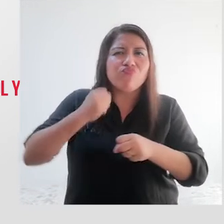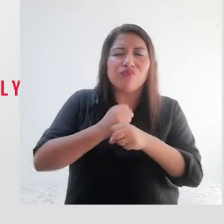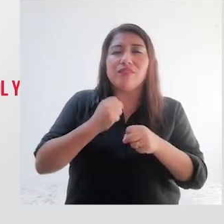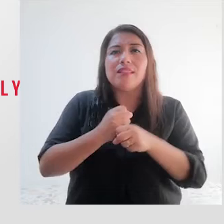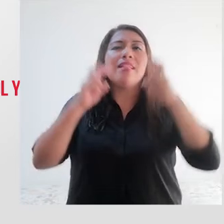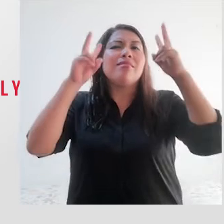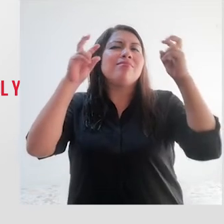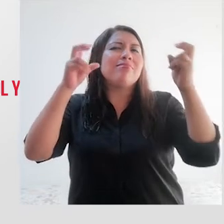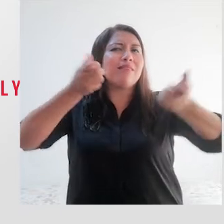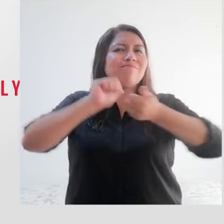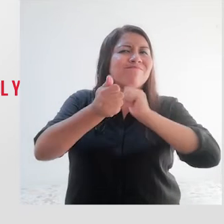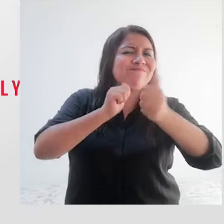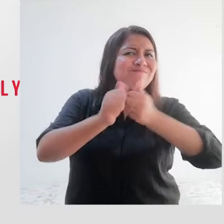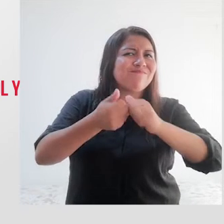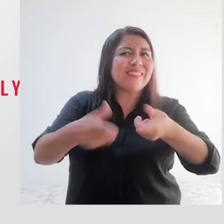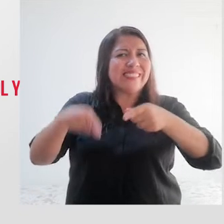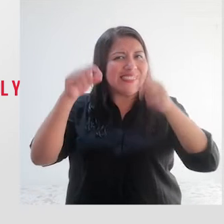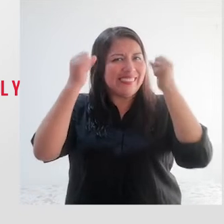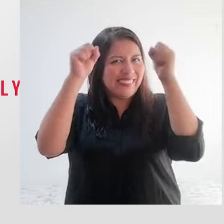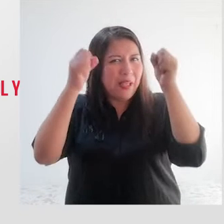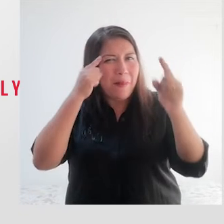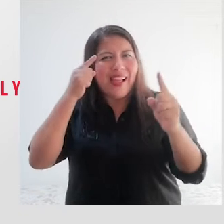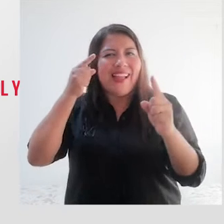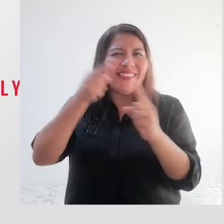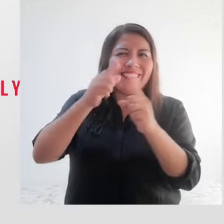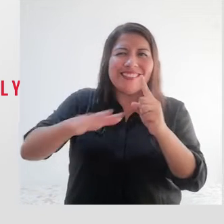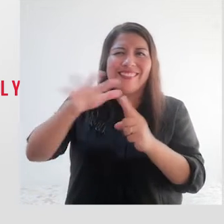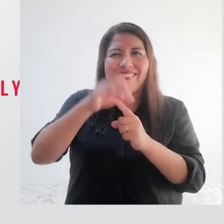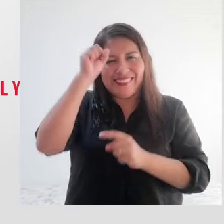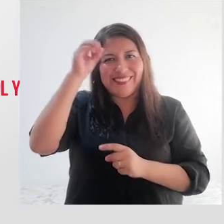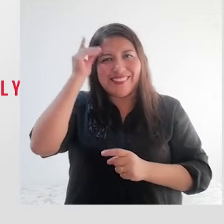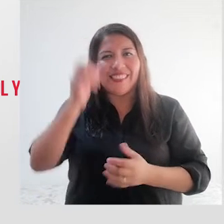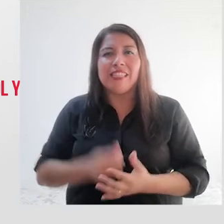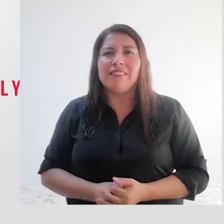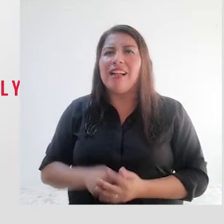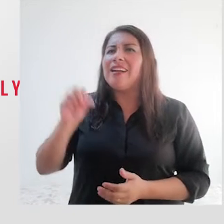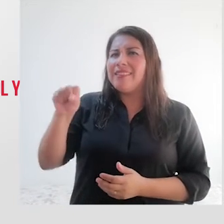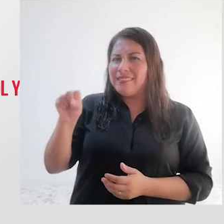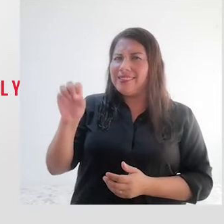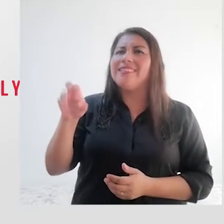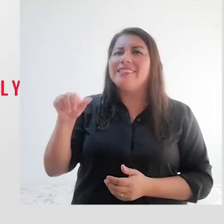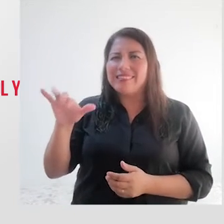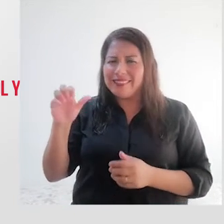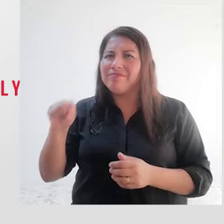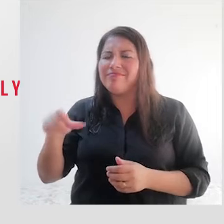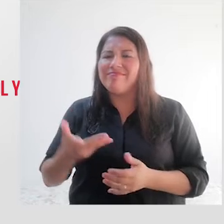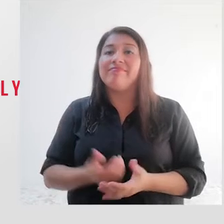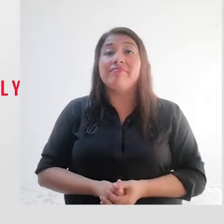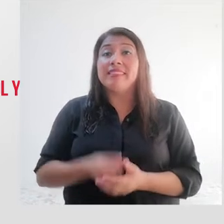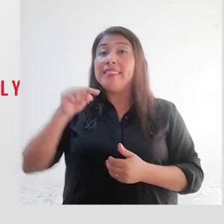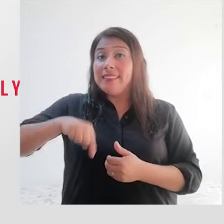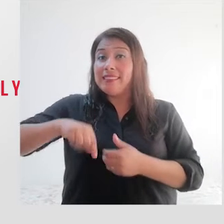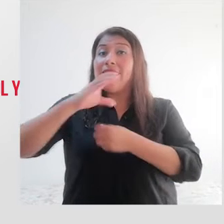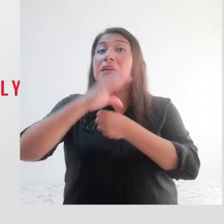el tema del deporte de las personas con síndrome de Down. Sí, Enrique, y desde el CONADIS